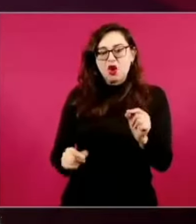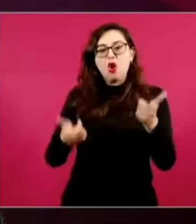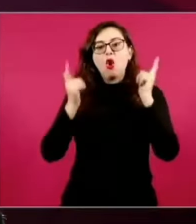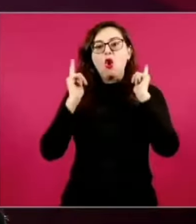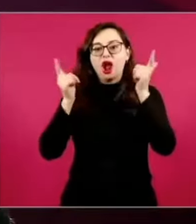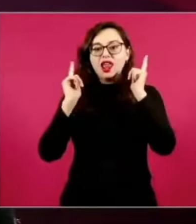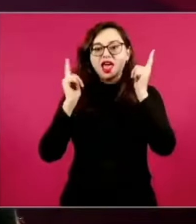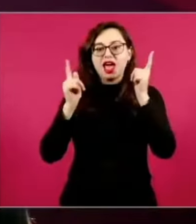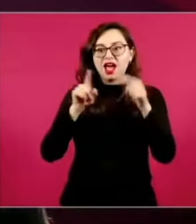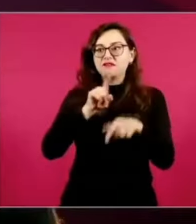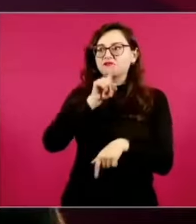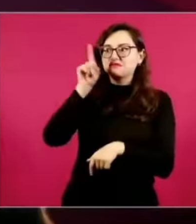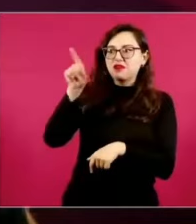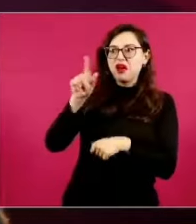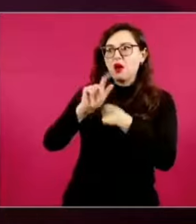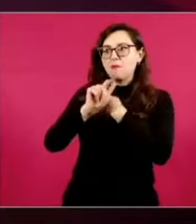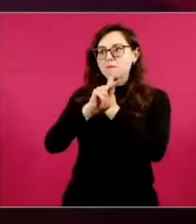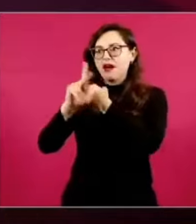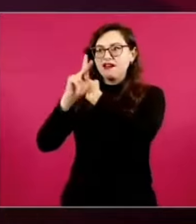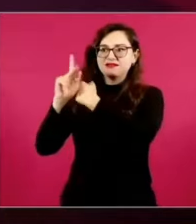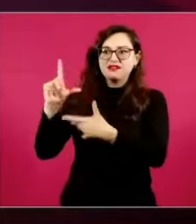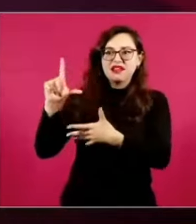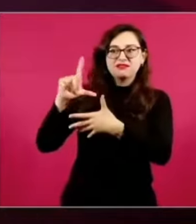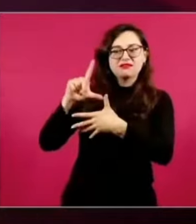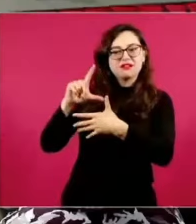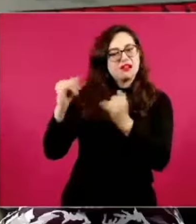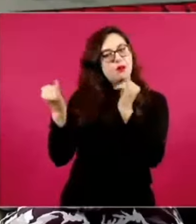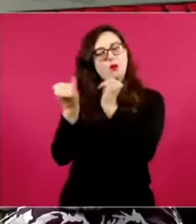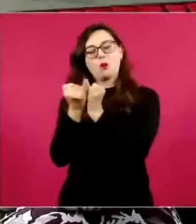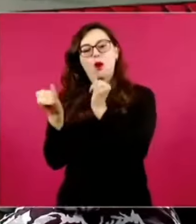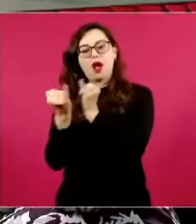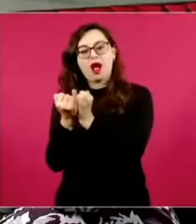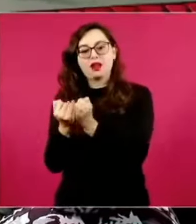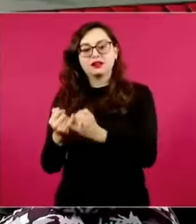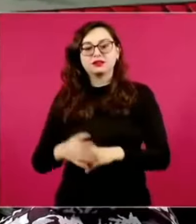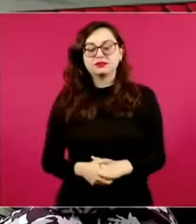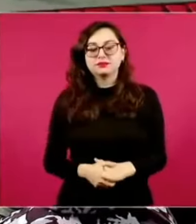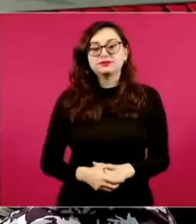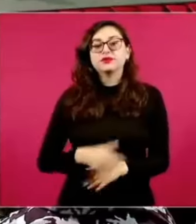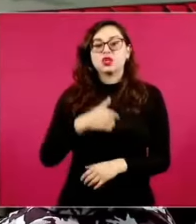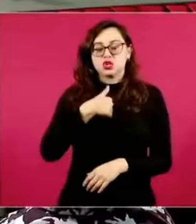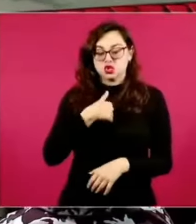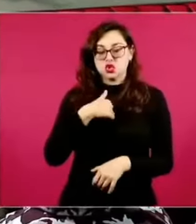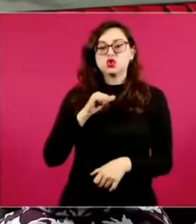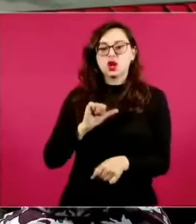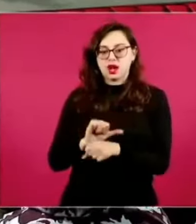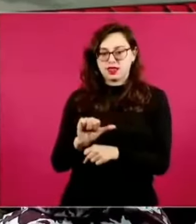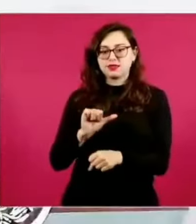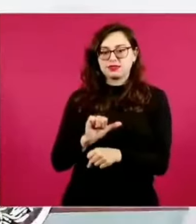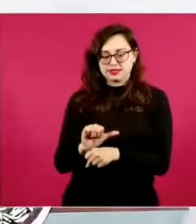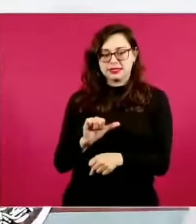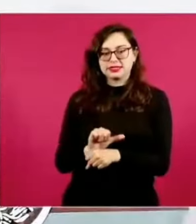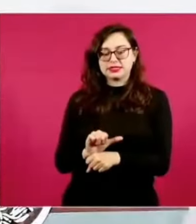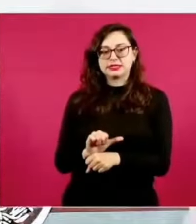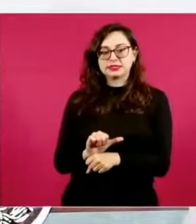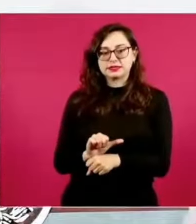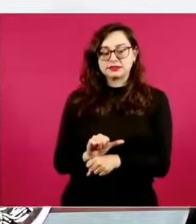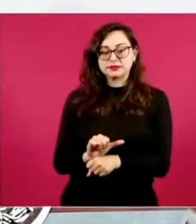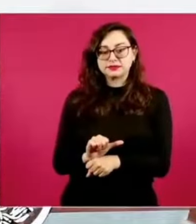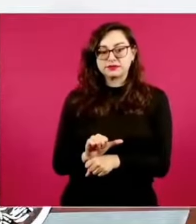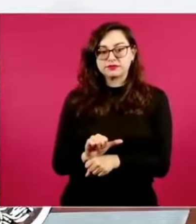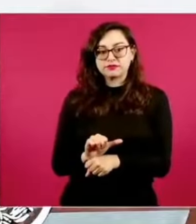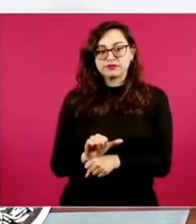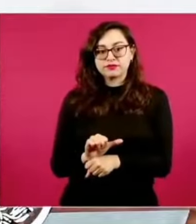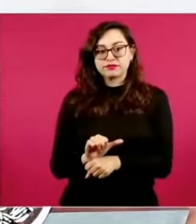desde Latinoamérica. Como les decía, soy de Argentina. Me encuentro